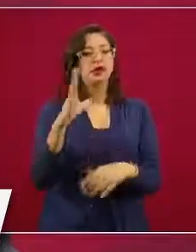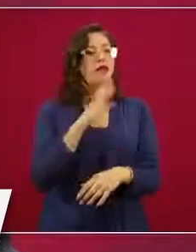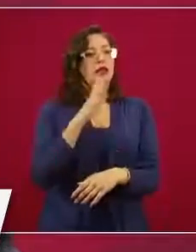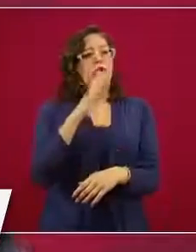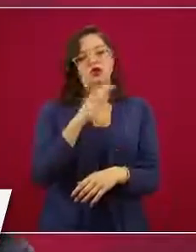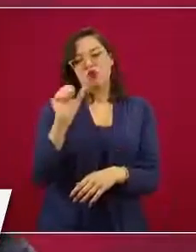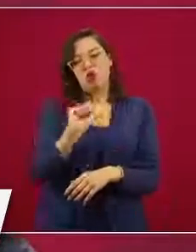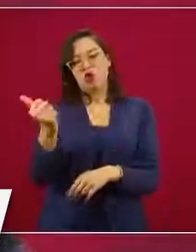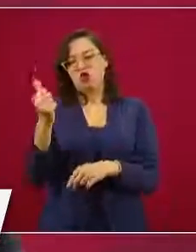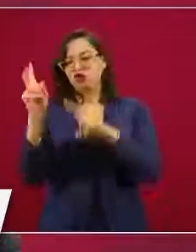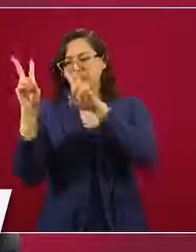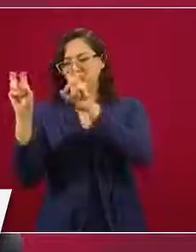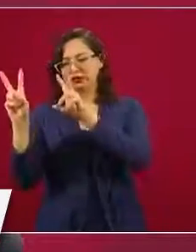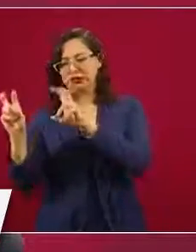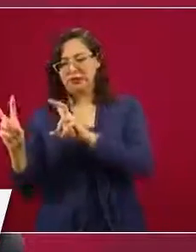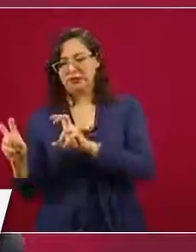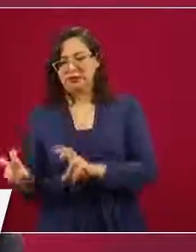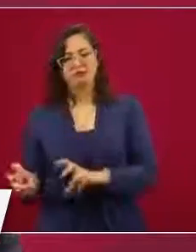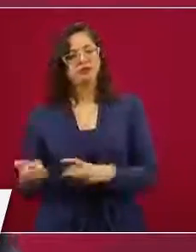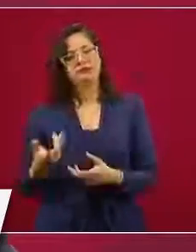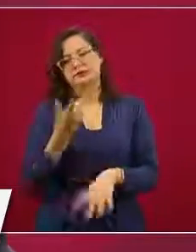los habrá y también con Canadá.